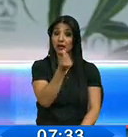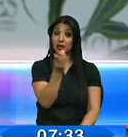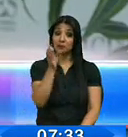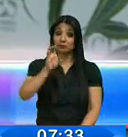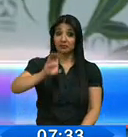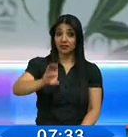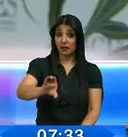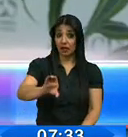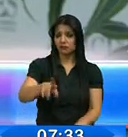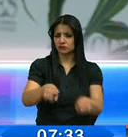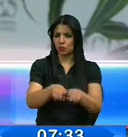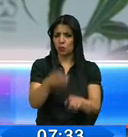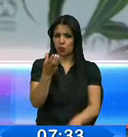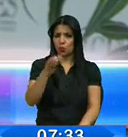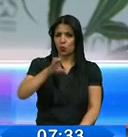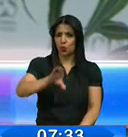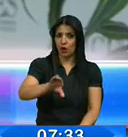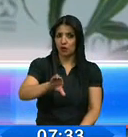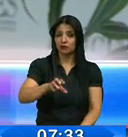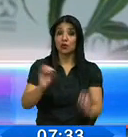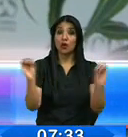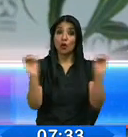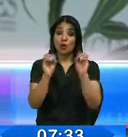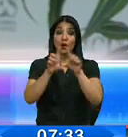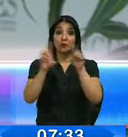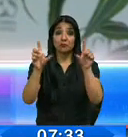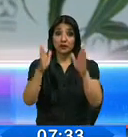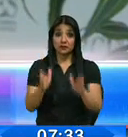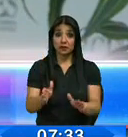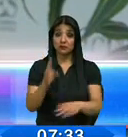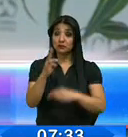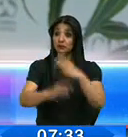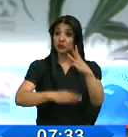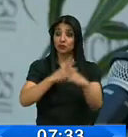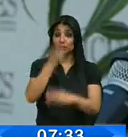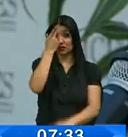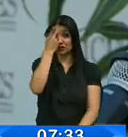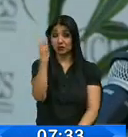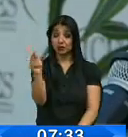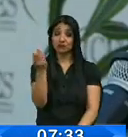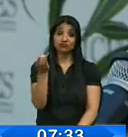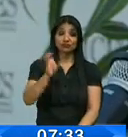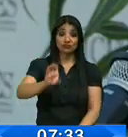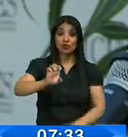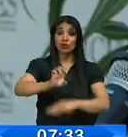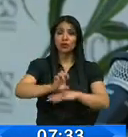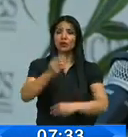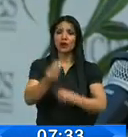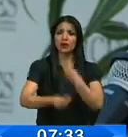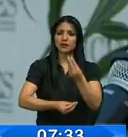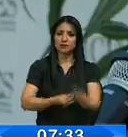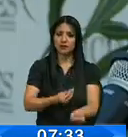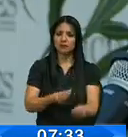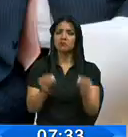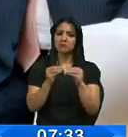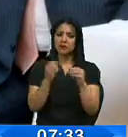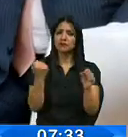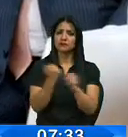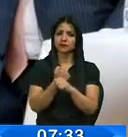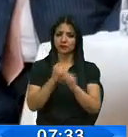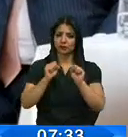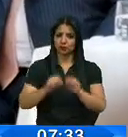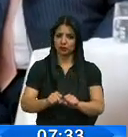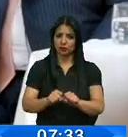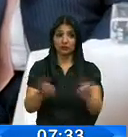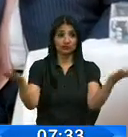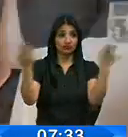como lo están haciendo, y si es que los hermanos empresarios del mundo deciden invertir en Ecuador para generar empleo. Una vez